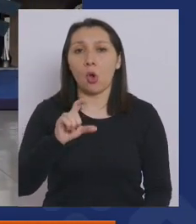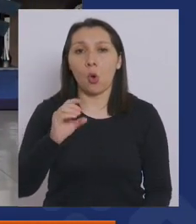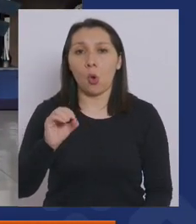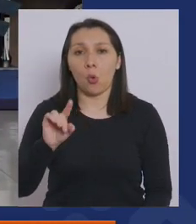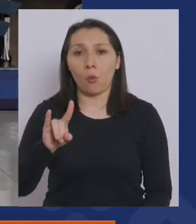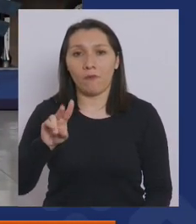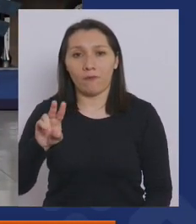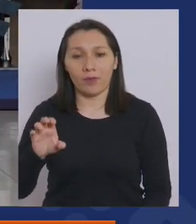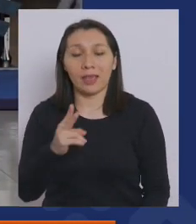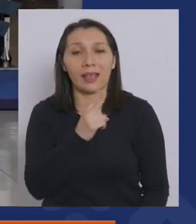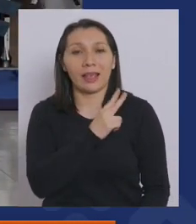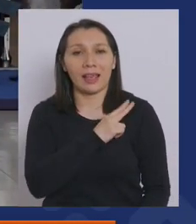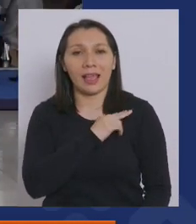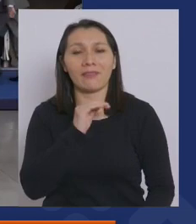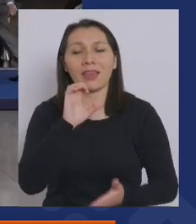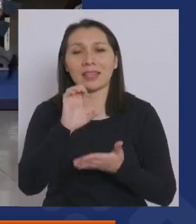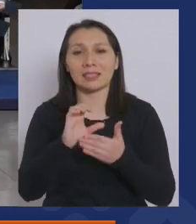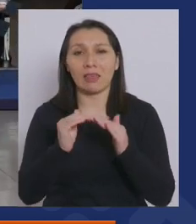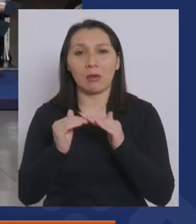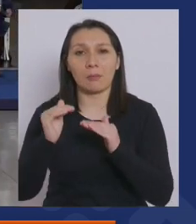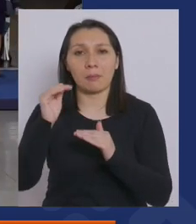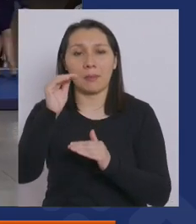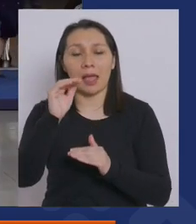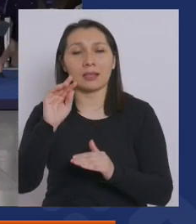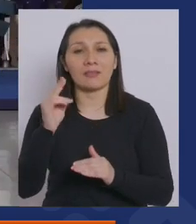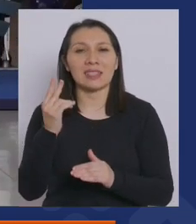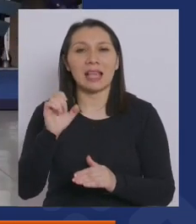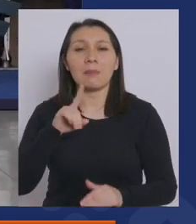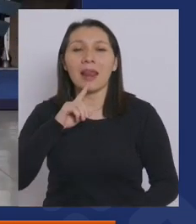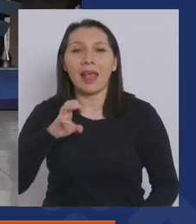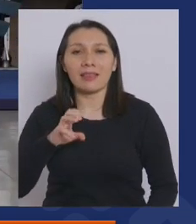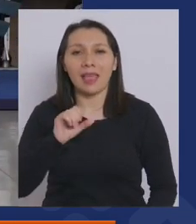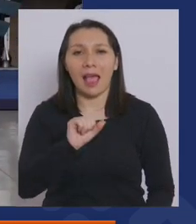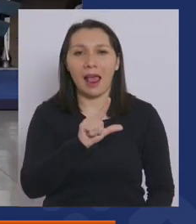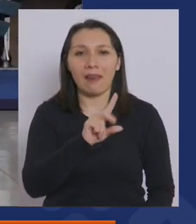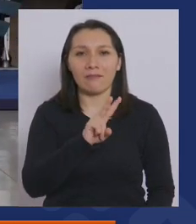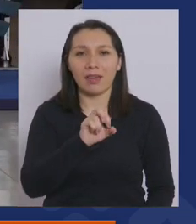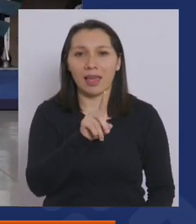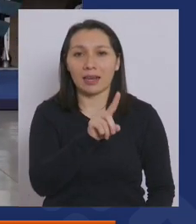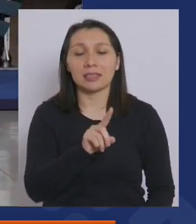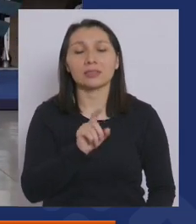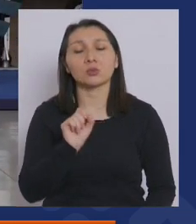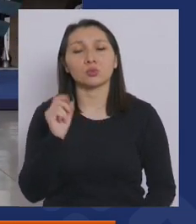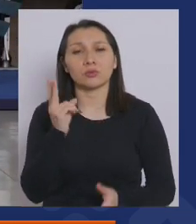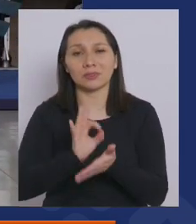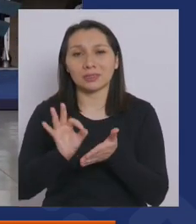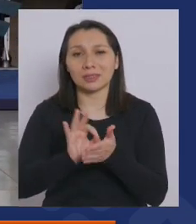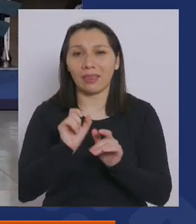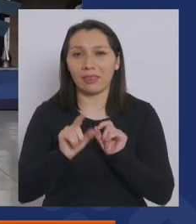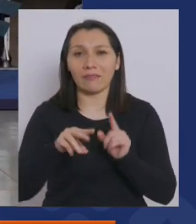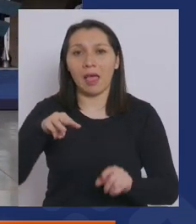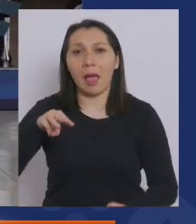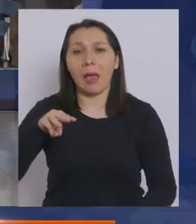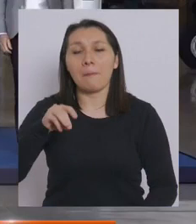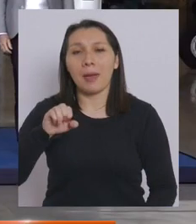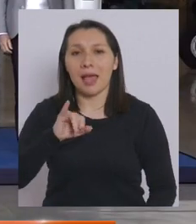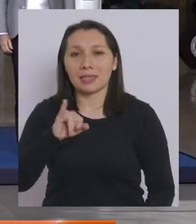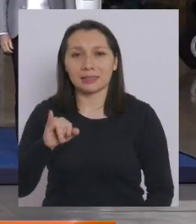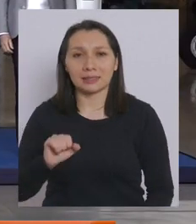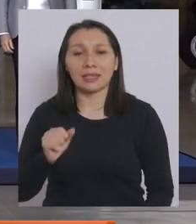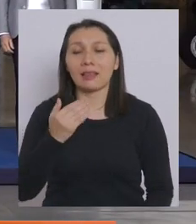Transportes y Telecomunicaciones, el Ministro de Ciencias, está presentando o anunciando el desarrollo de un nuevo sistema